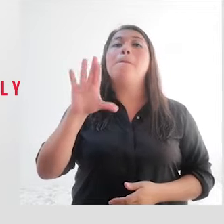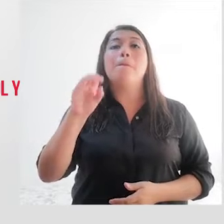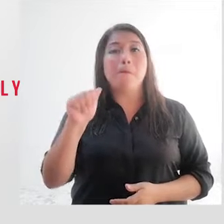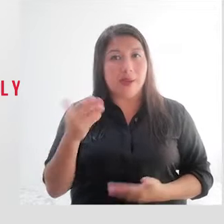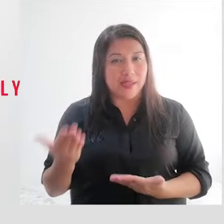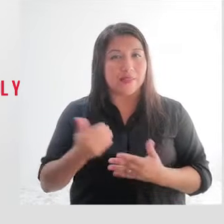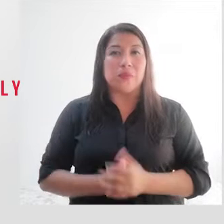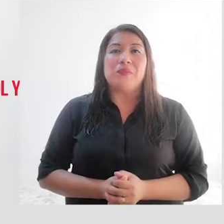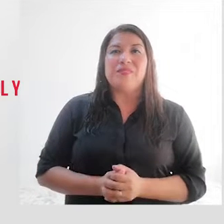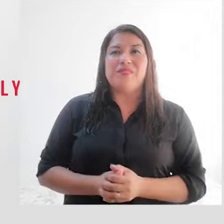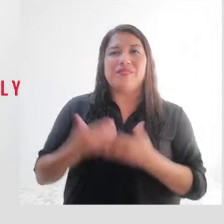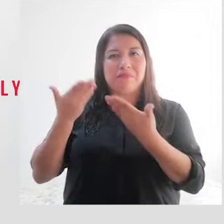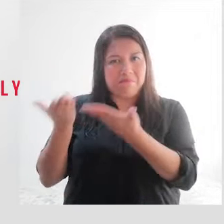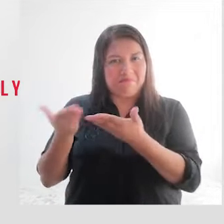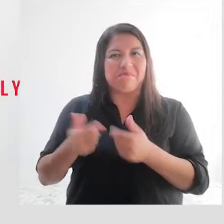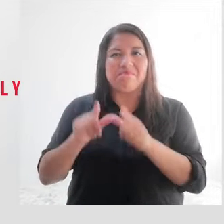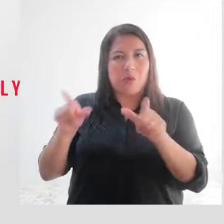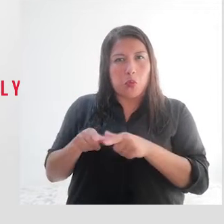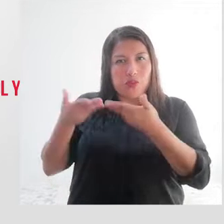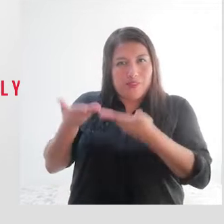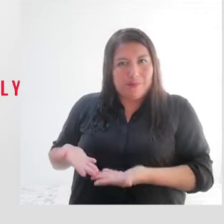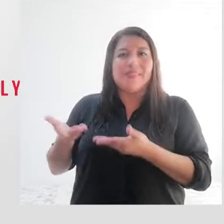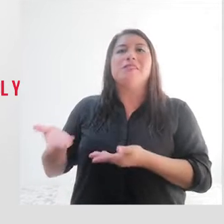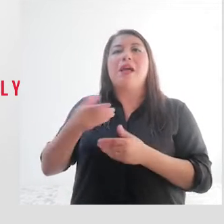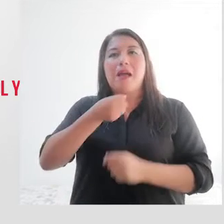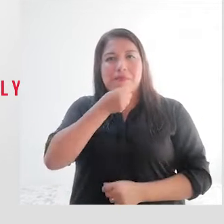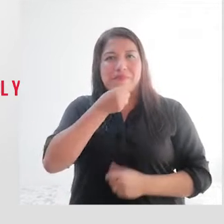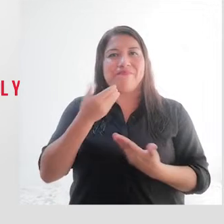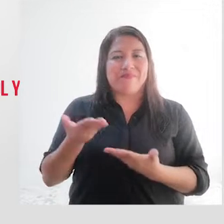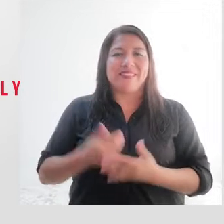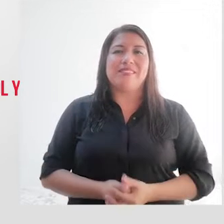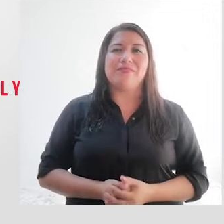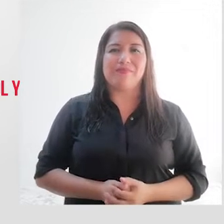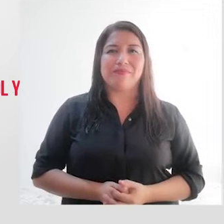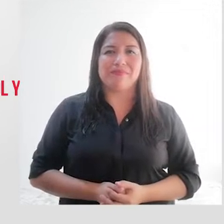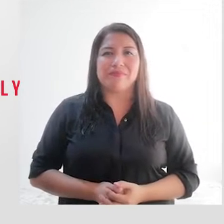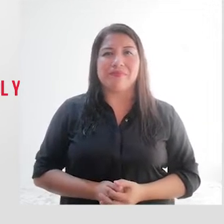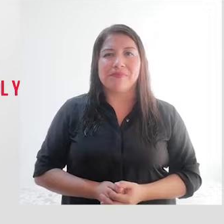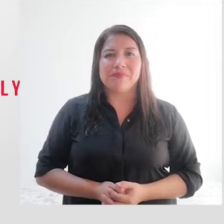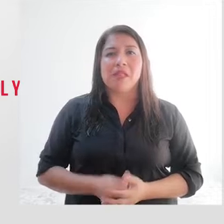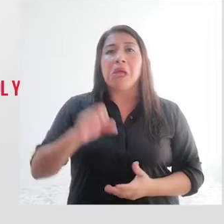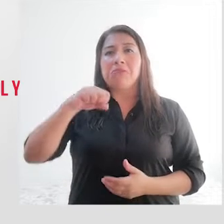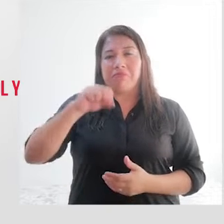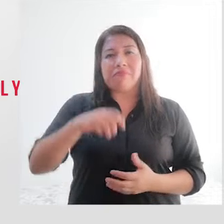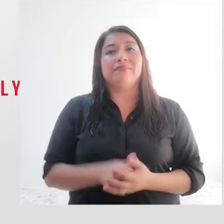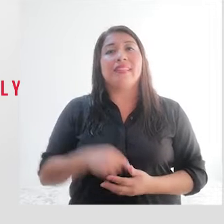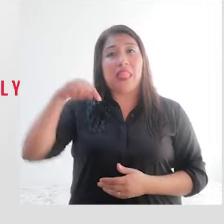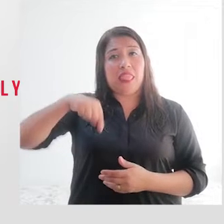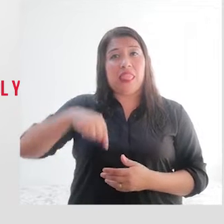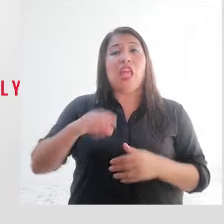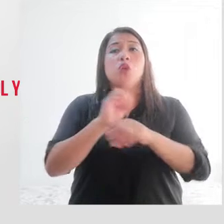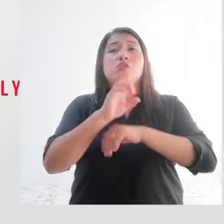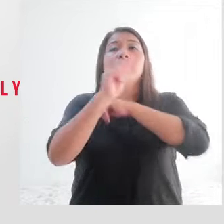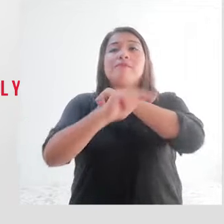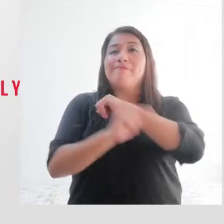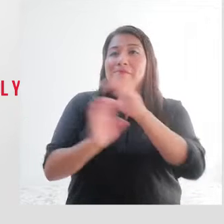Gamarra La Barrera, a quien le dejamos en el uso de la palabra. Adelante. Desde el Consejo Nacional para la